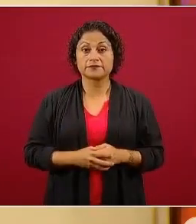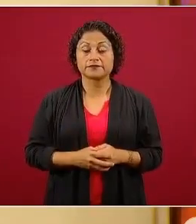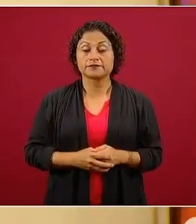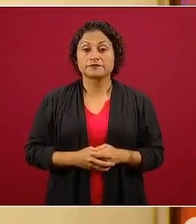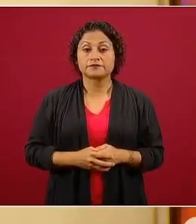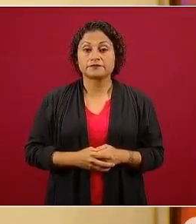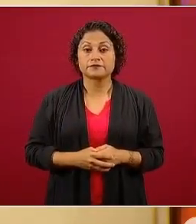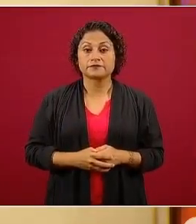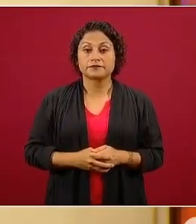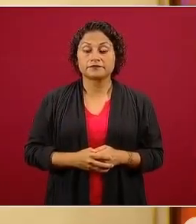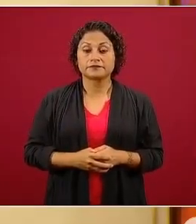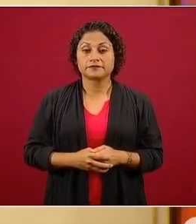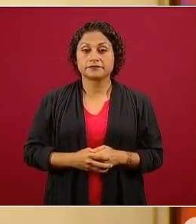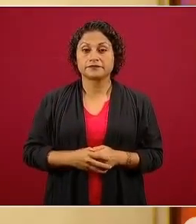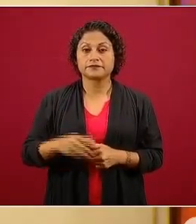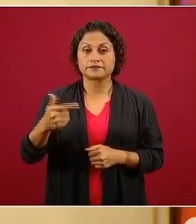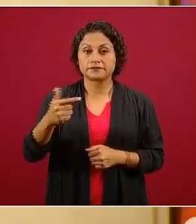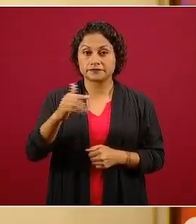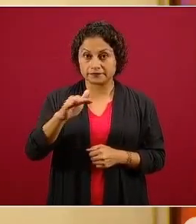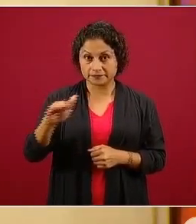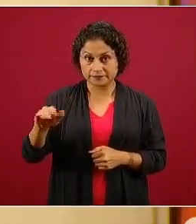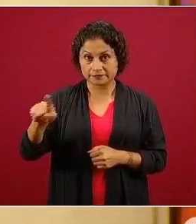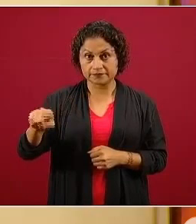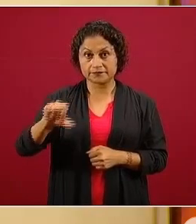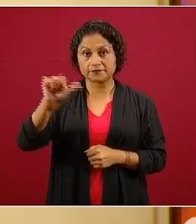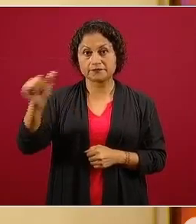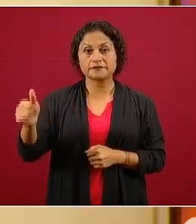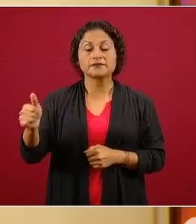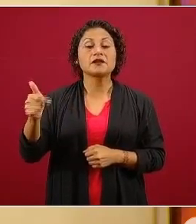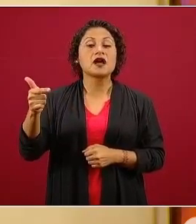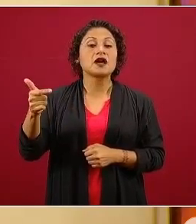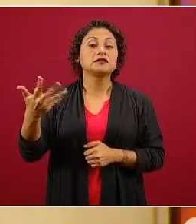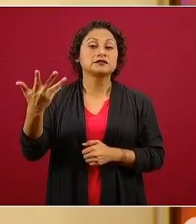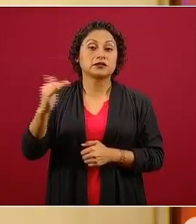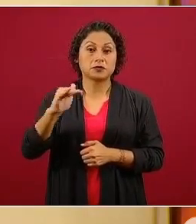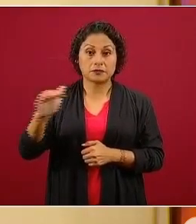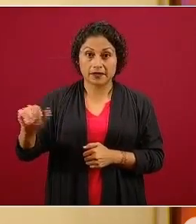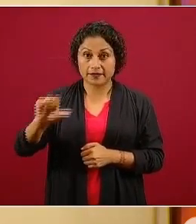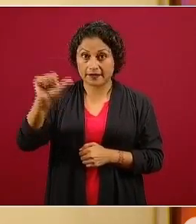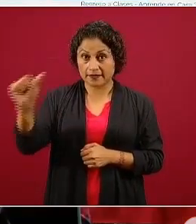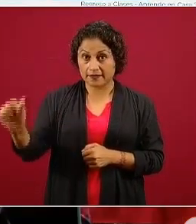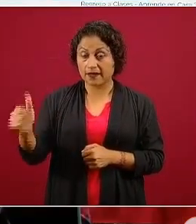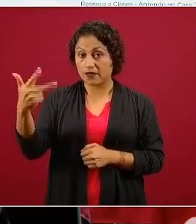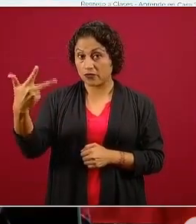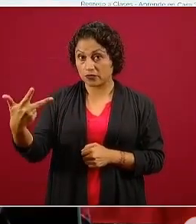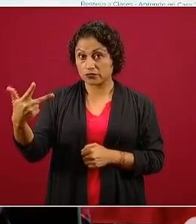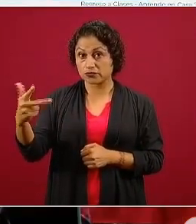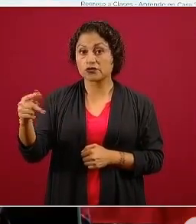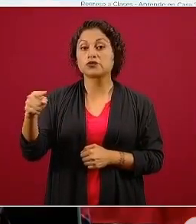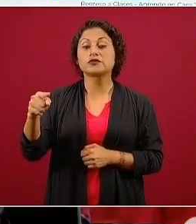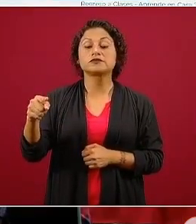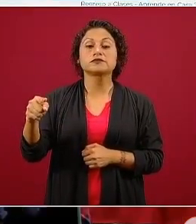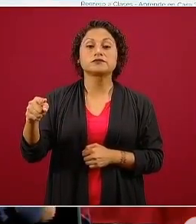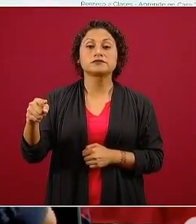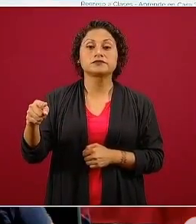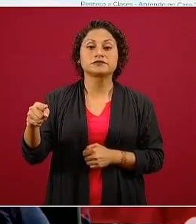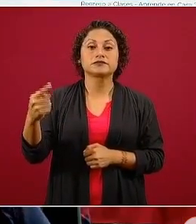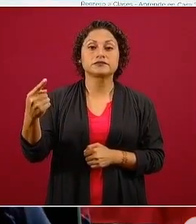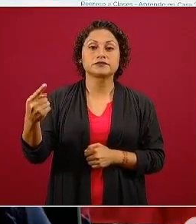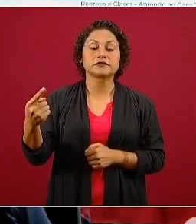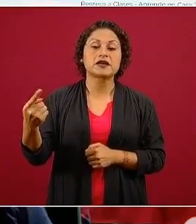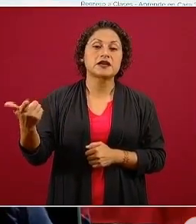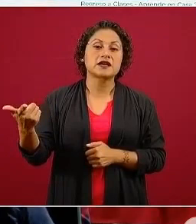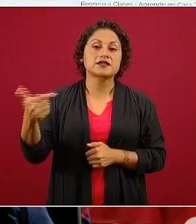17 horas, de 17.30 a 20 horas, y de 7.30 a 10 horas.